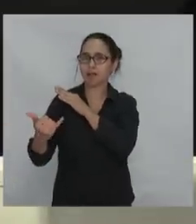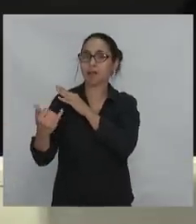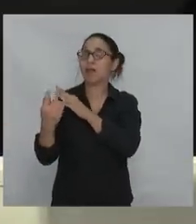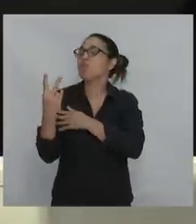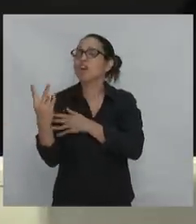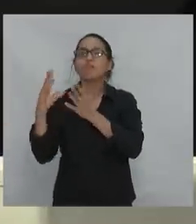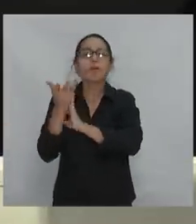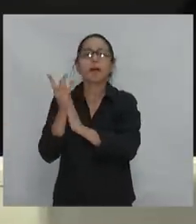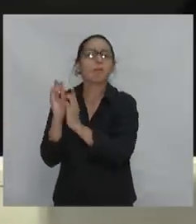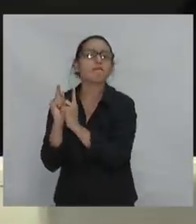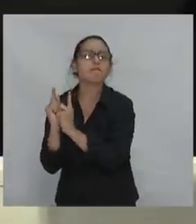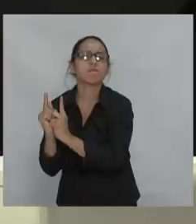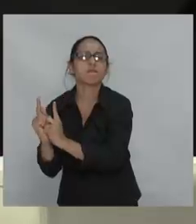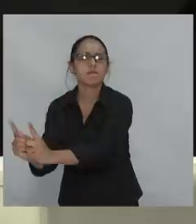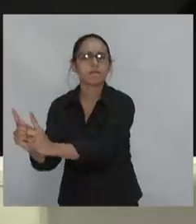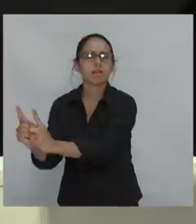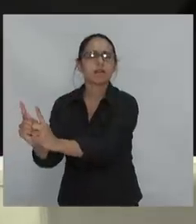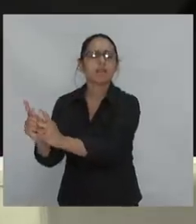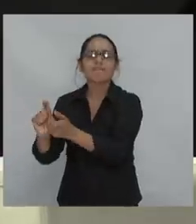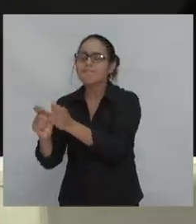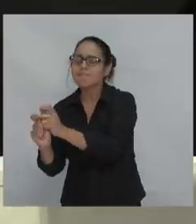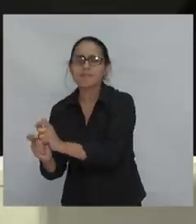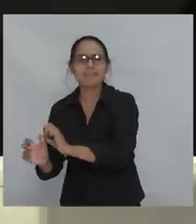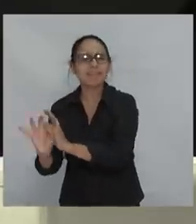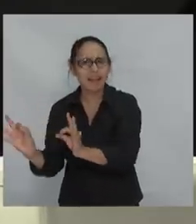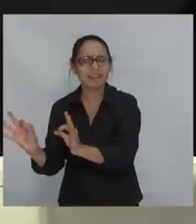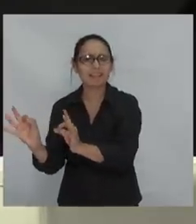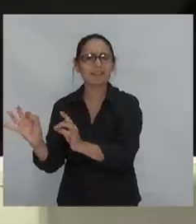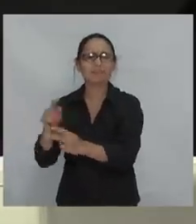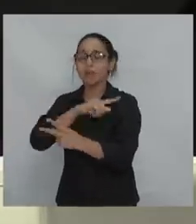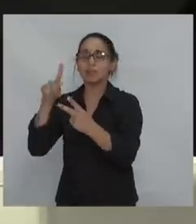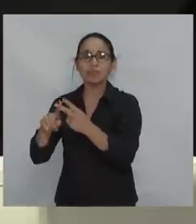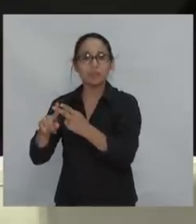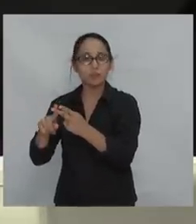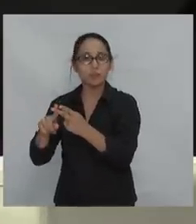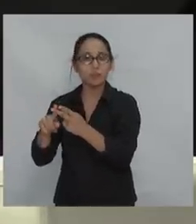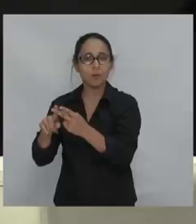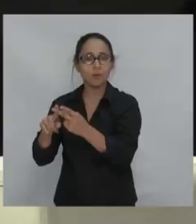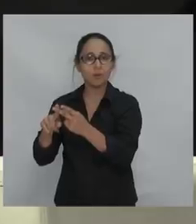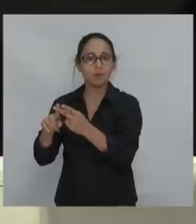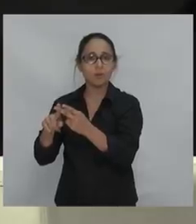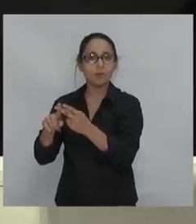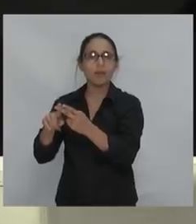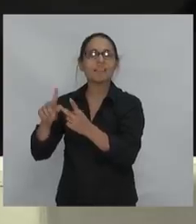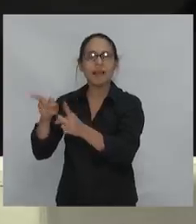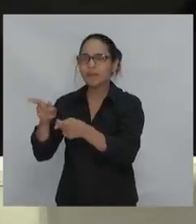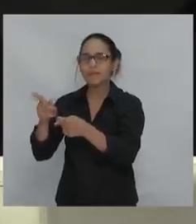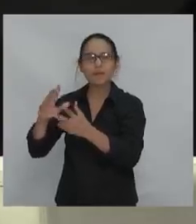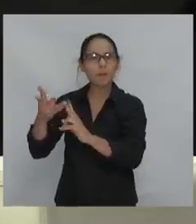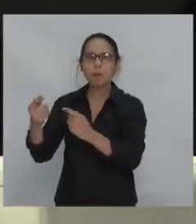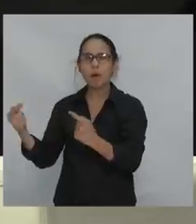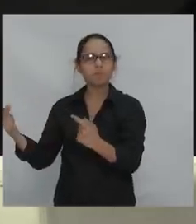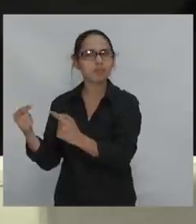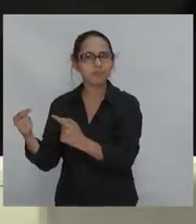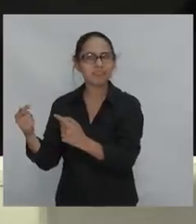y es en sí mismo contradictorio. Me